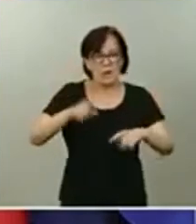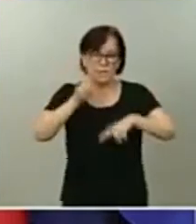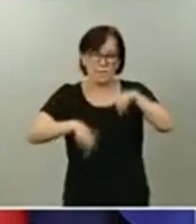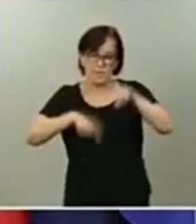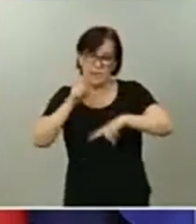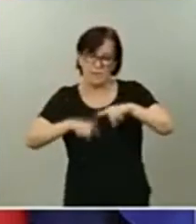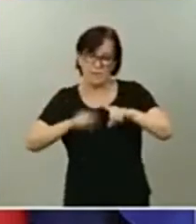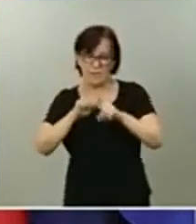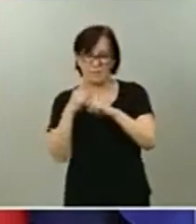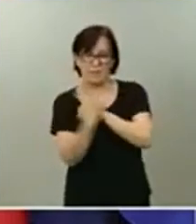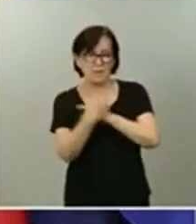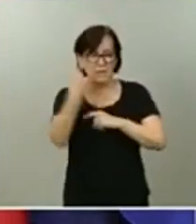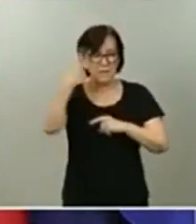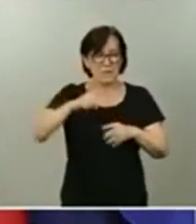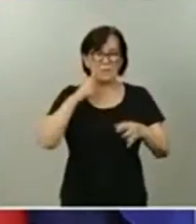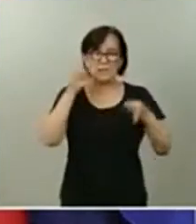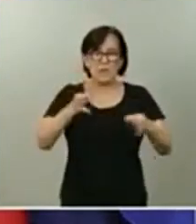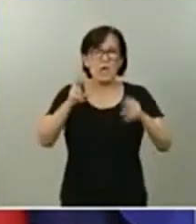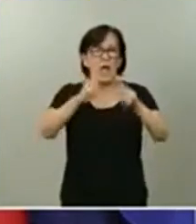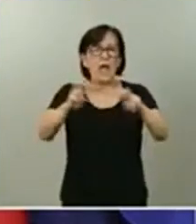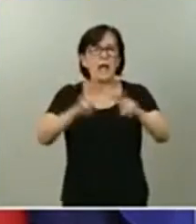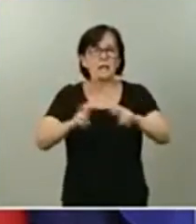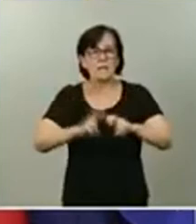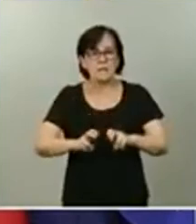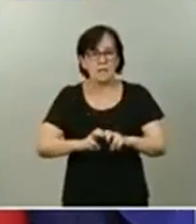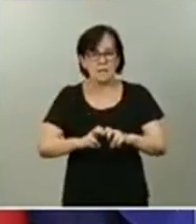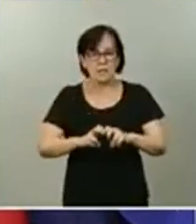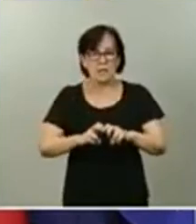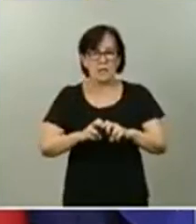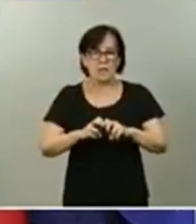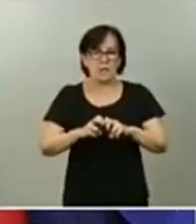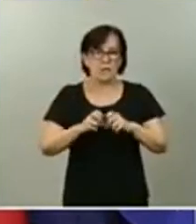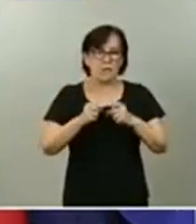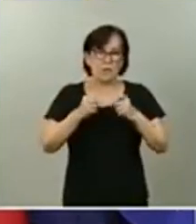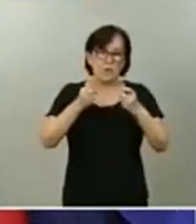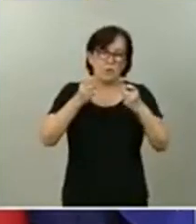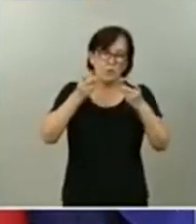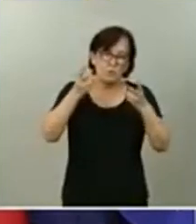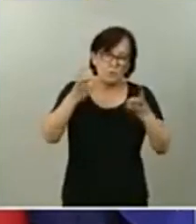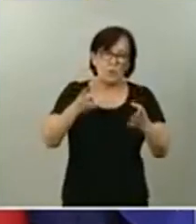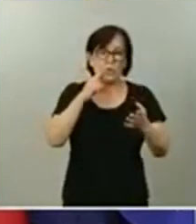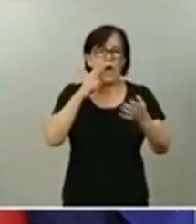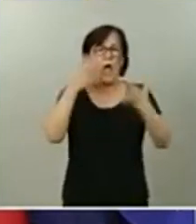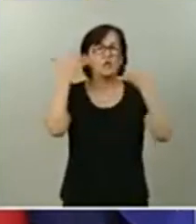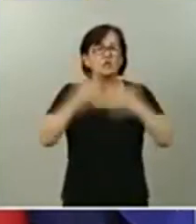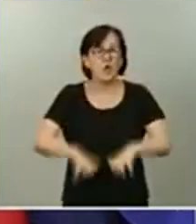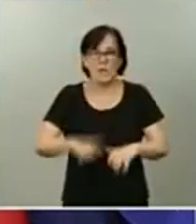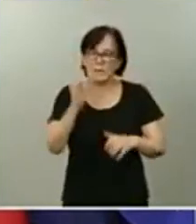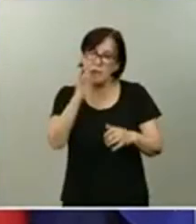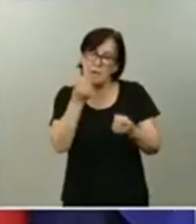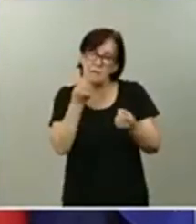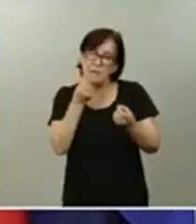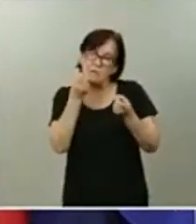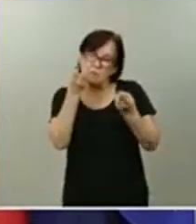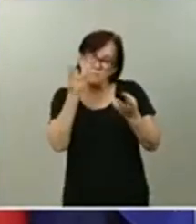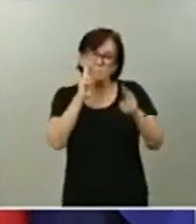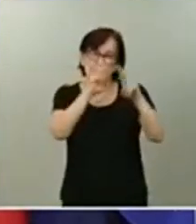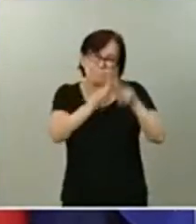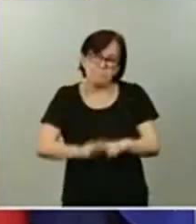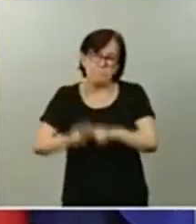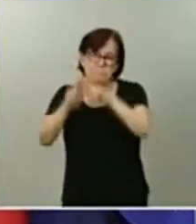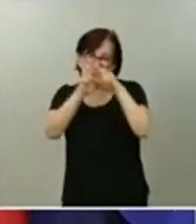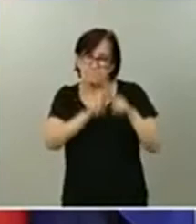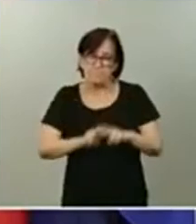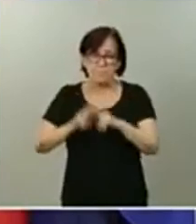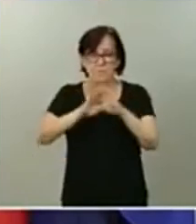Saben ustedes que siempre son análisis cualitativos y no automáticos, sino que requieren de una lectura cualitativa y global